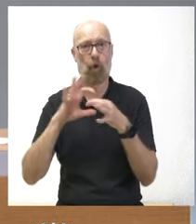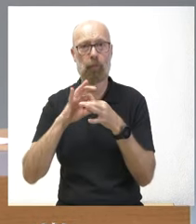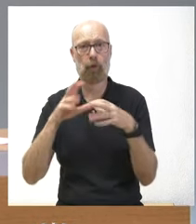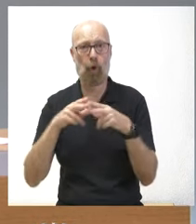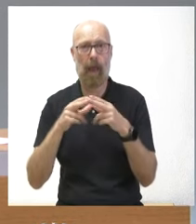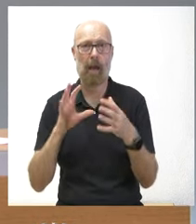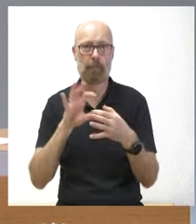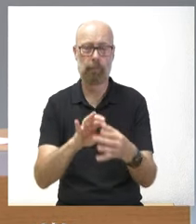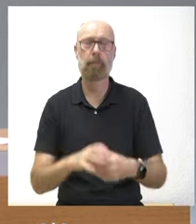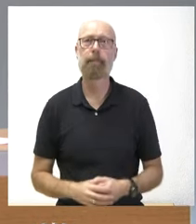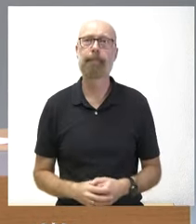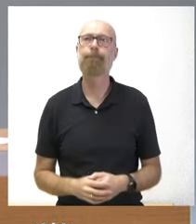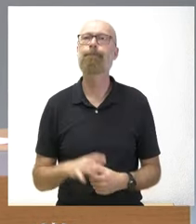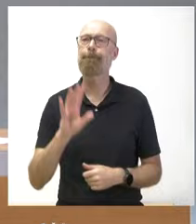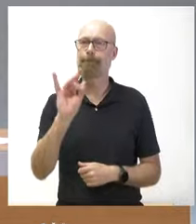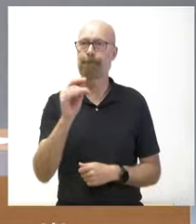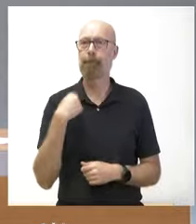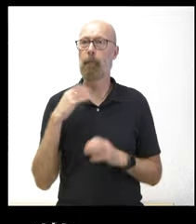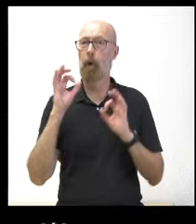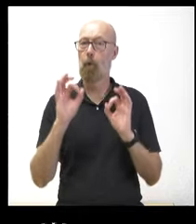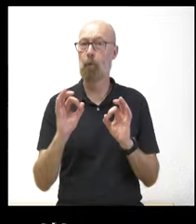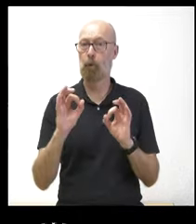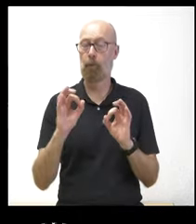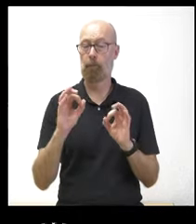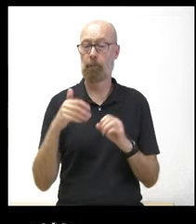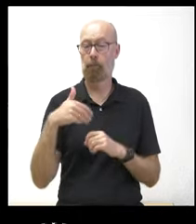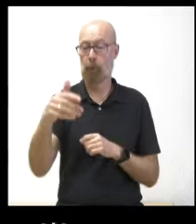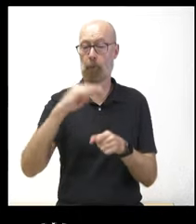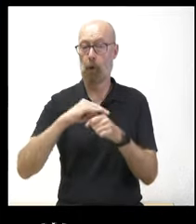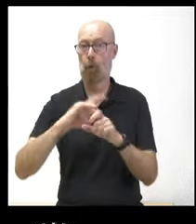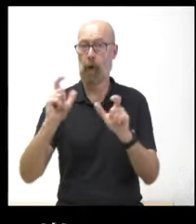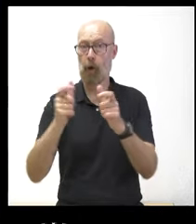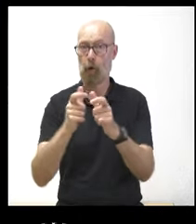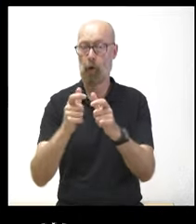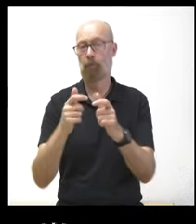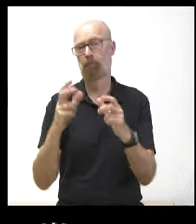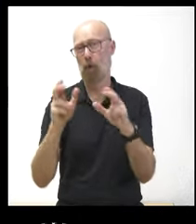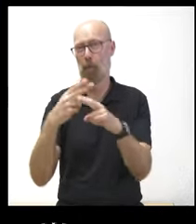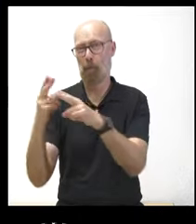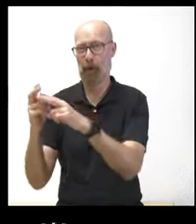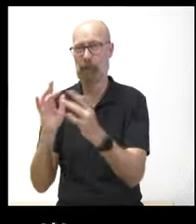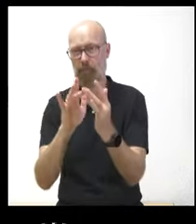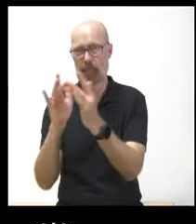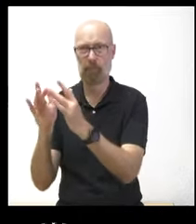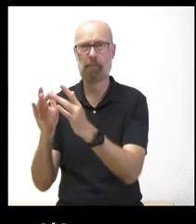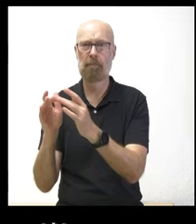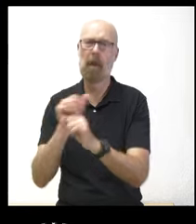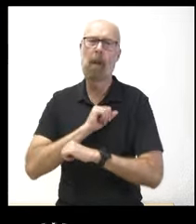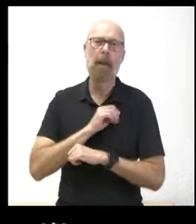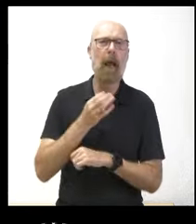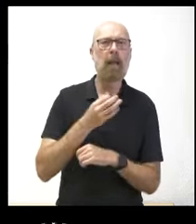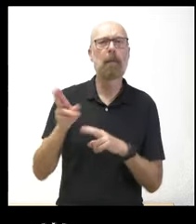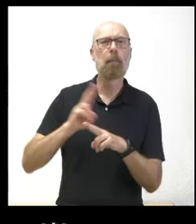precisamente sobre esa reunión que va a tener lugar el lunes con los distintos grupos, no sé qué esperan, si ya les van a presentar algún